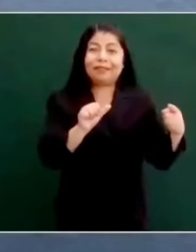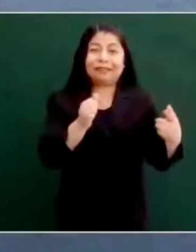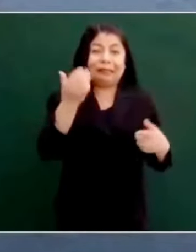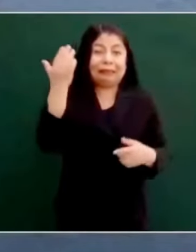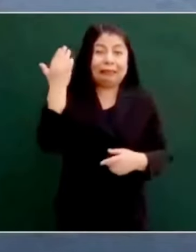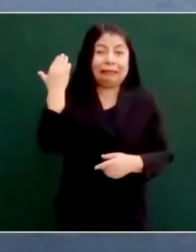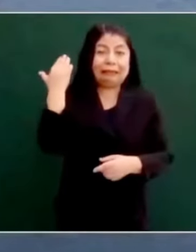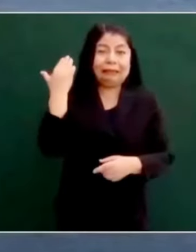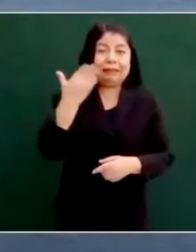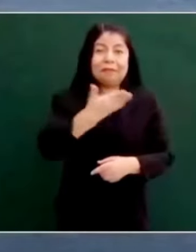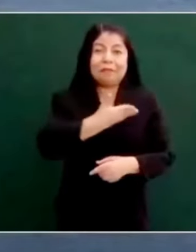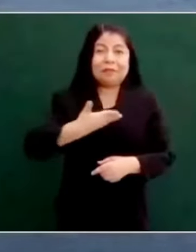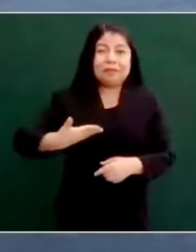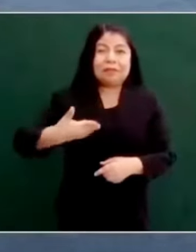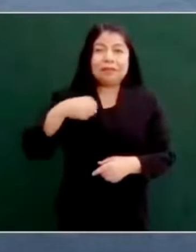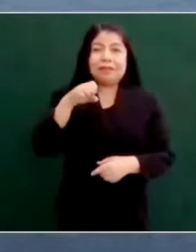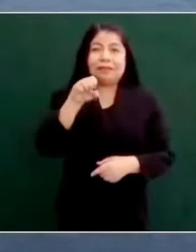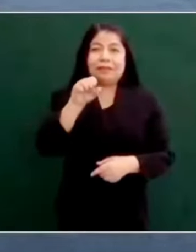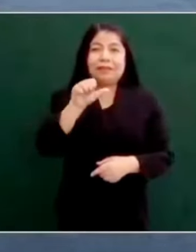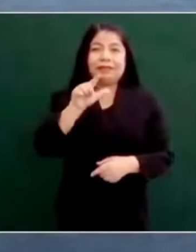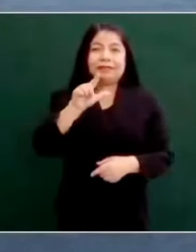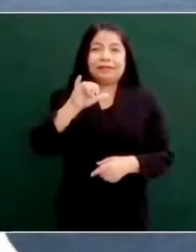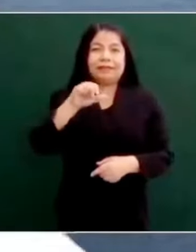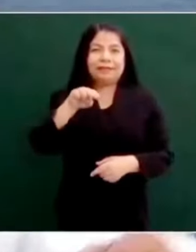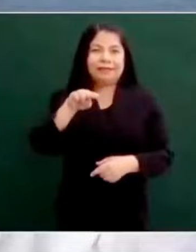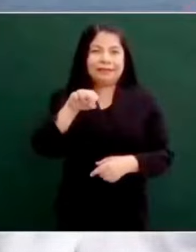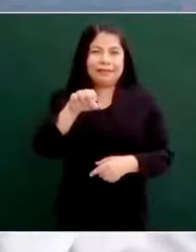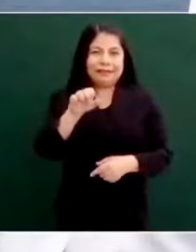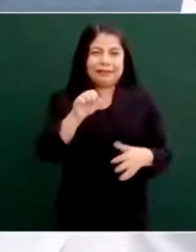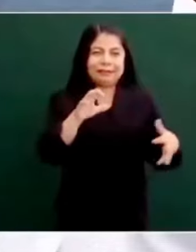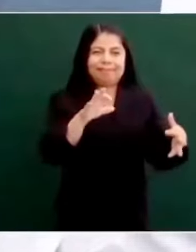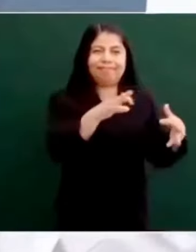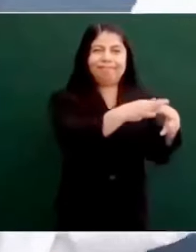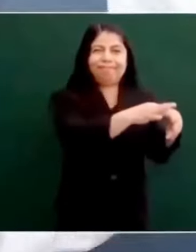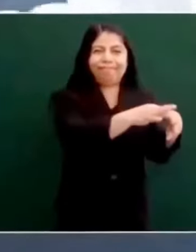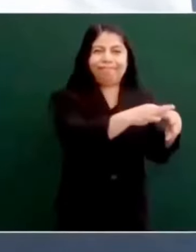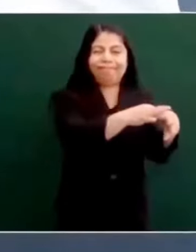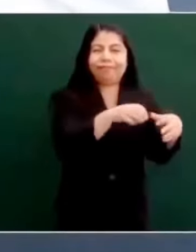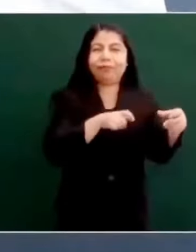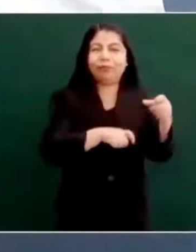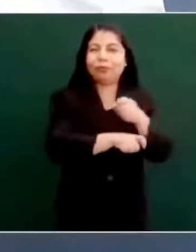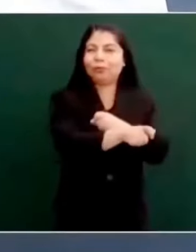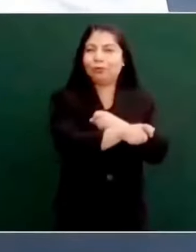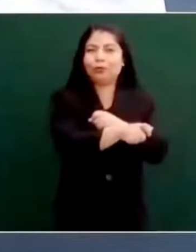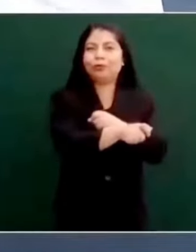siempre han apostado, a, este,